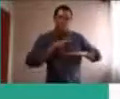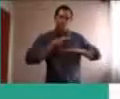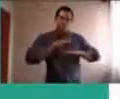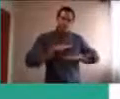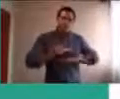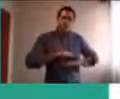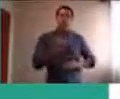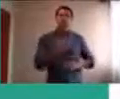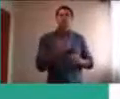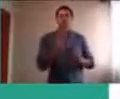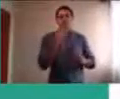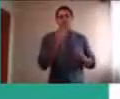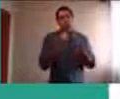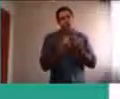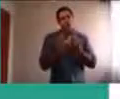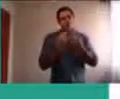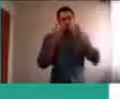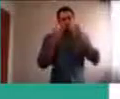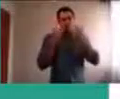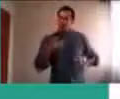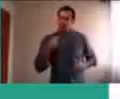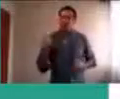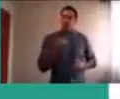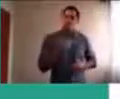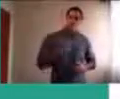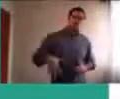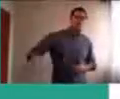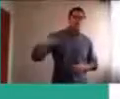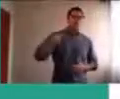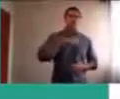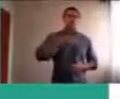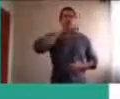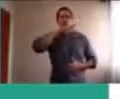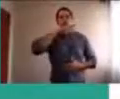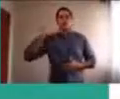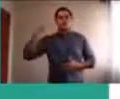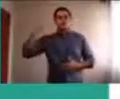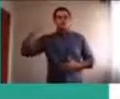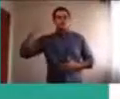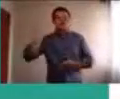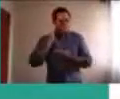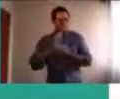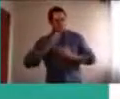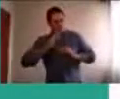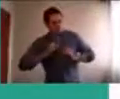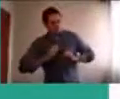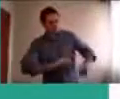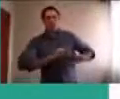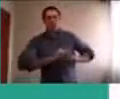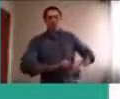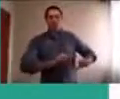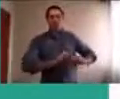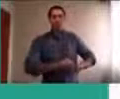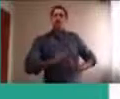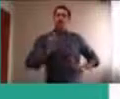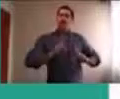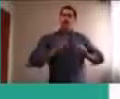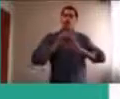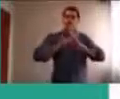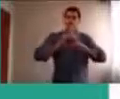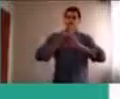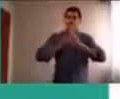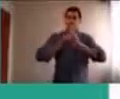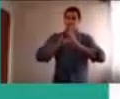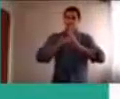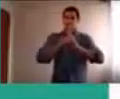que podemos, todos los adultos, de alguna manera, transmitir y enseñar, hay videos, que